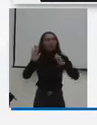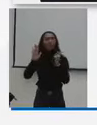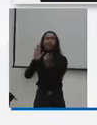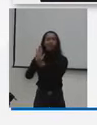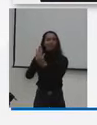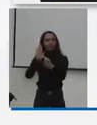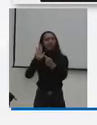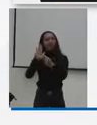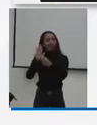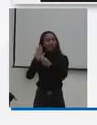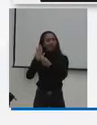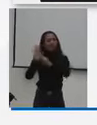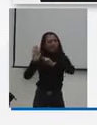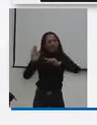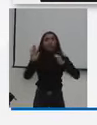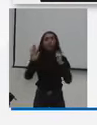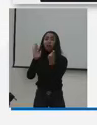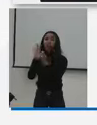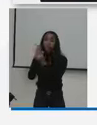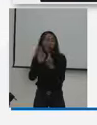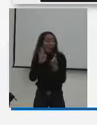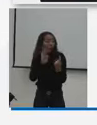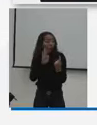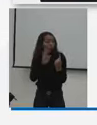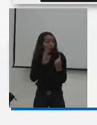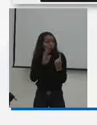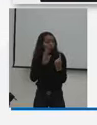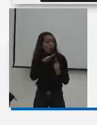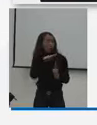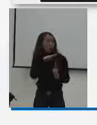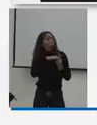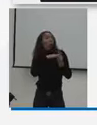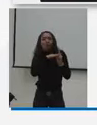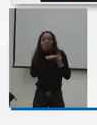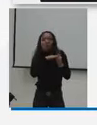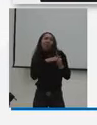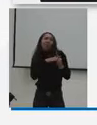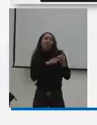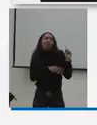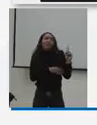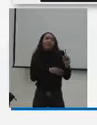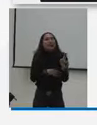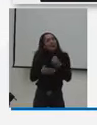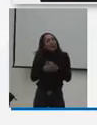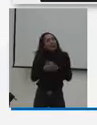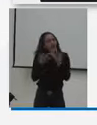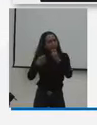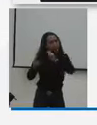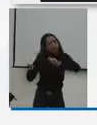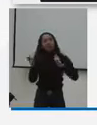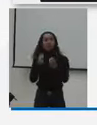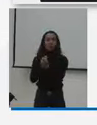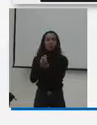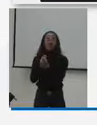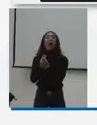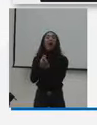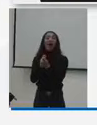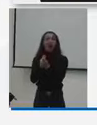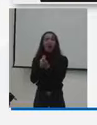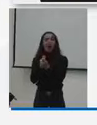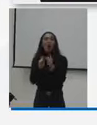cuántico que estamos buscando desde hace mucho y se puedan incluir algunos avances